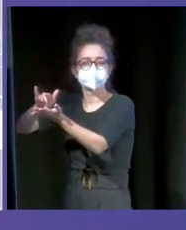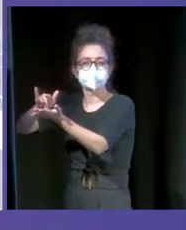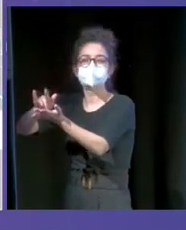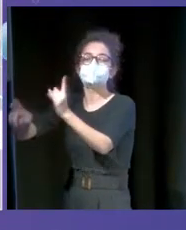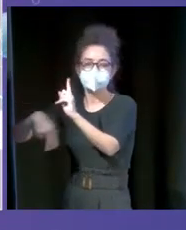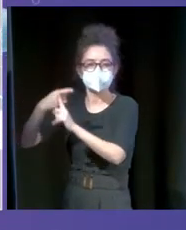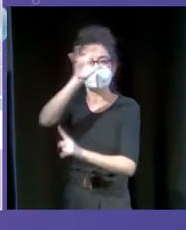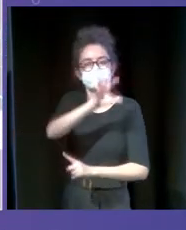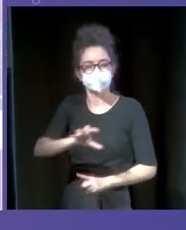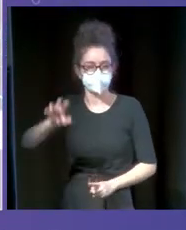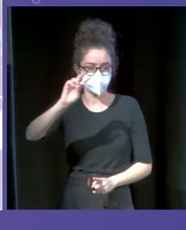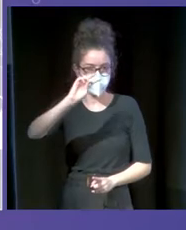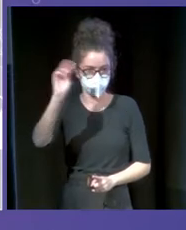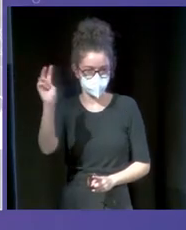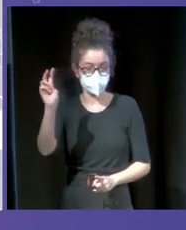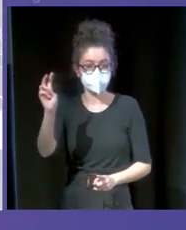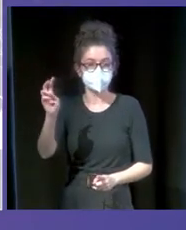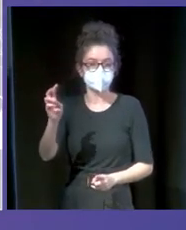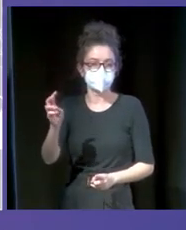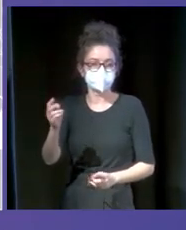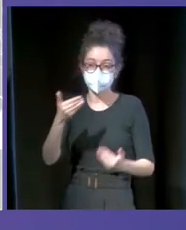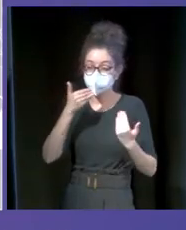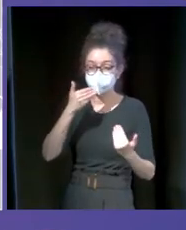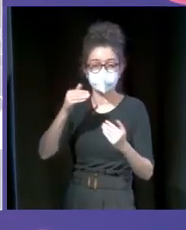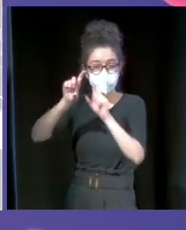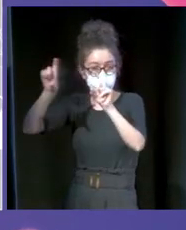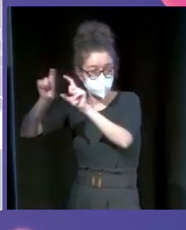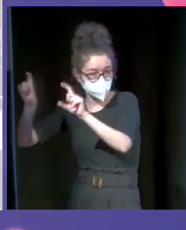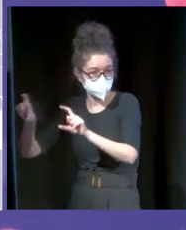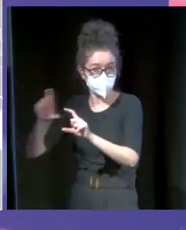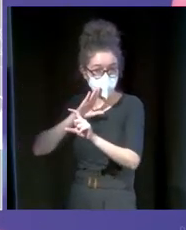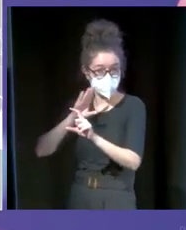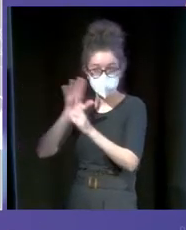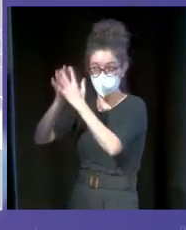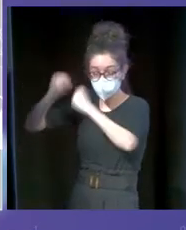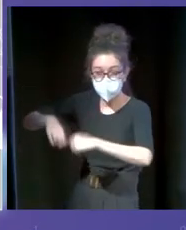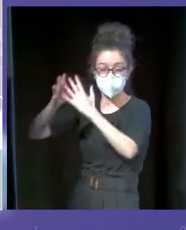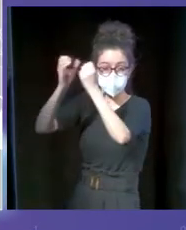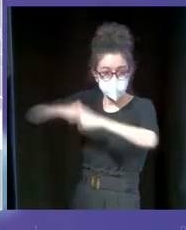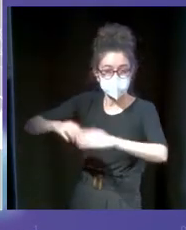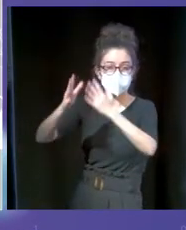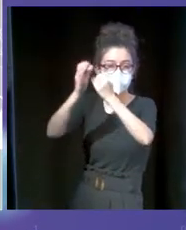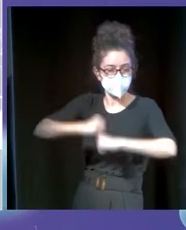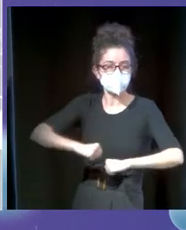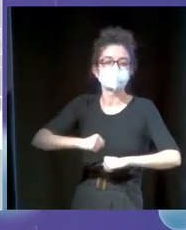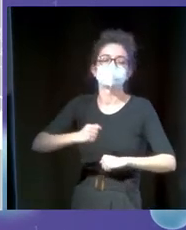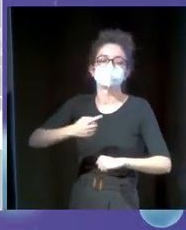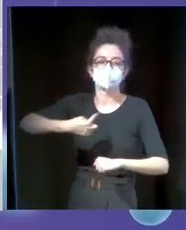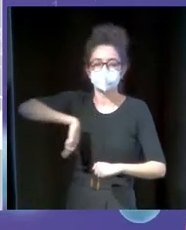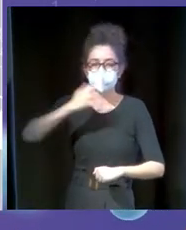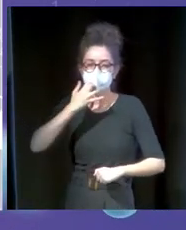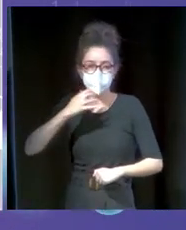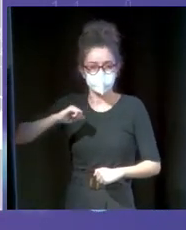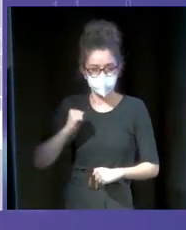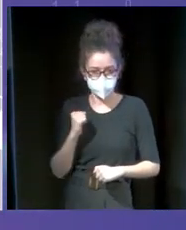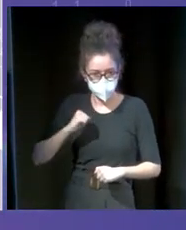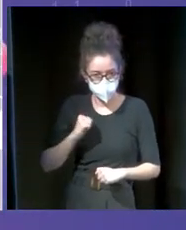países. Gracias a los acuerdos que habíamos llegado, como es un Ticketmaster o es un Entradas.com, conseguimos abrir mercado en Irlanda,